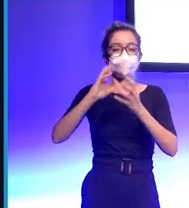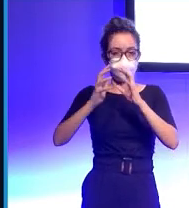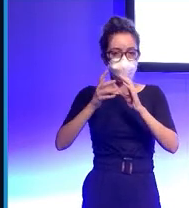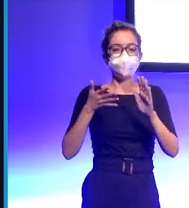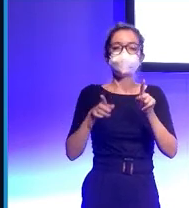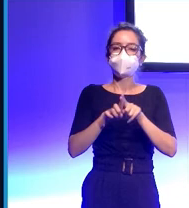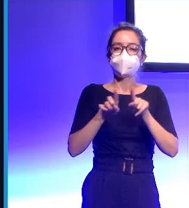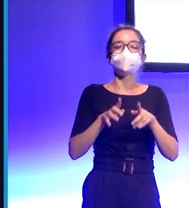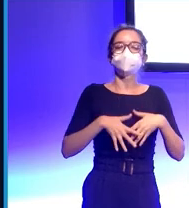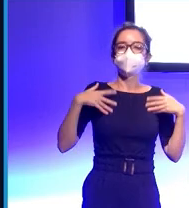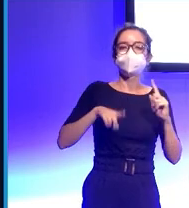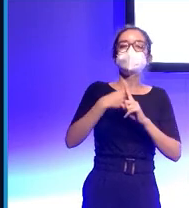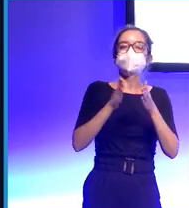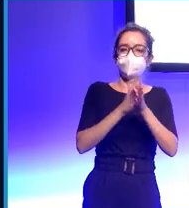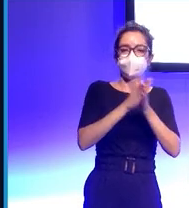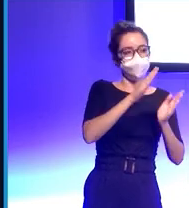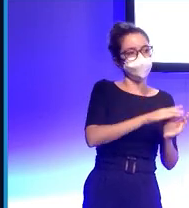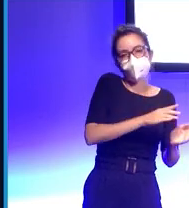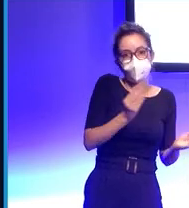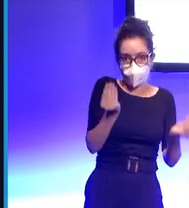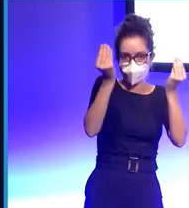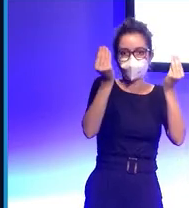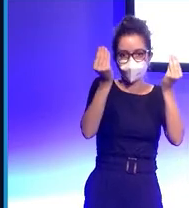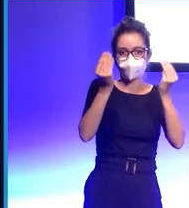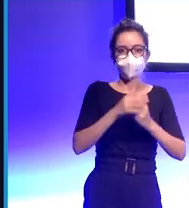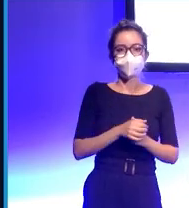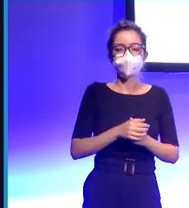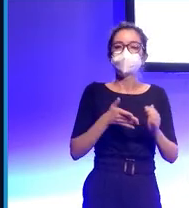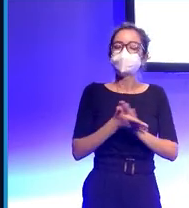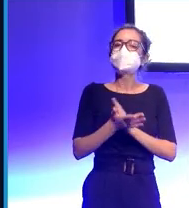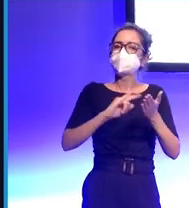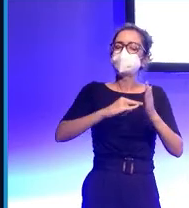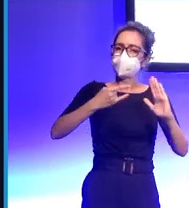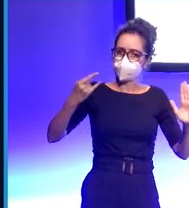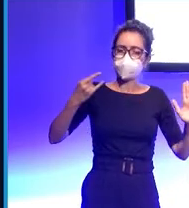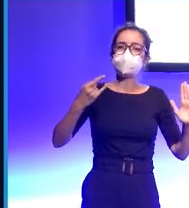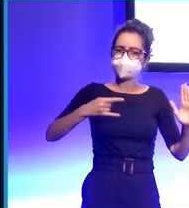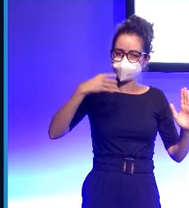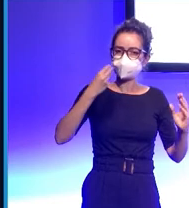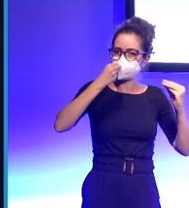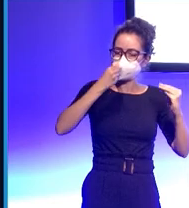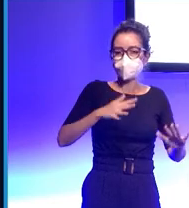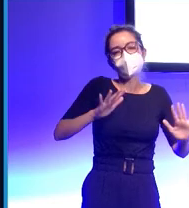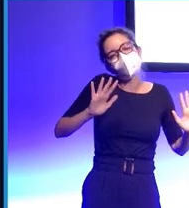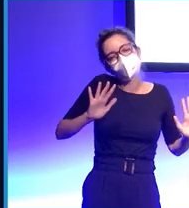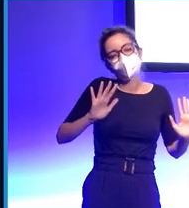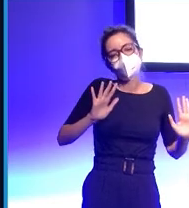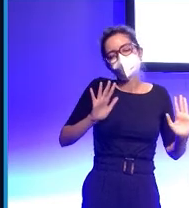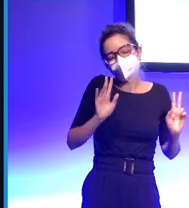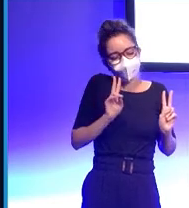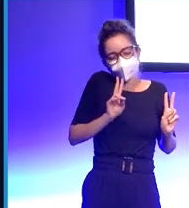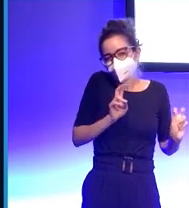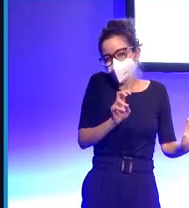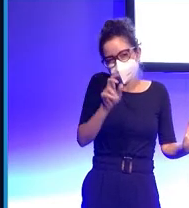como en la motivación por el cambio, lo cual hace pensar que esta tecnología es prometedora aunque está realmente en un estado muy inicial.